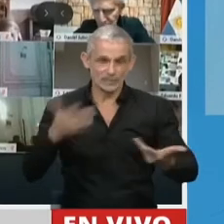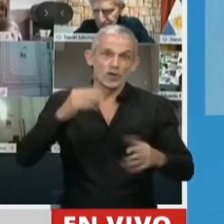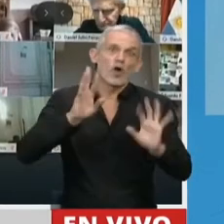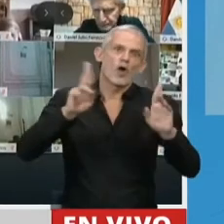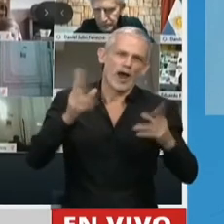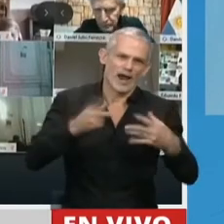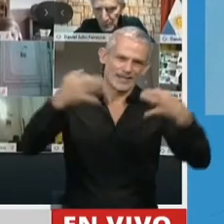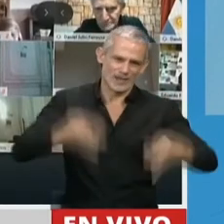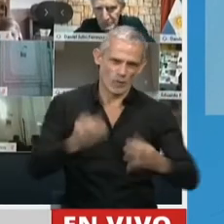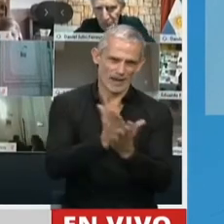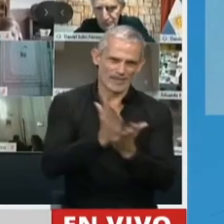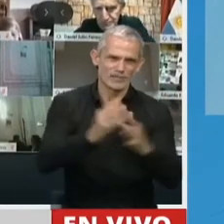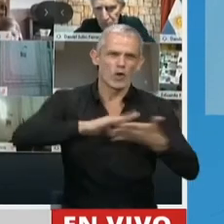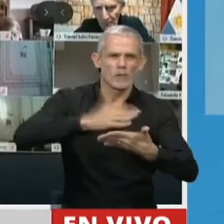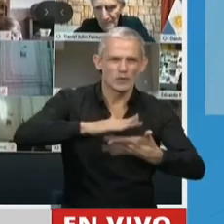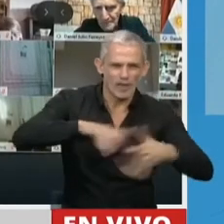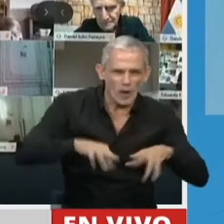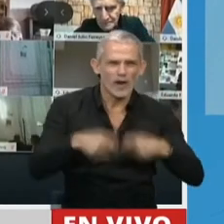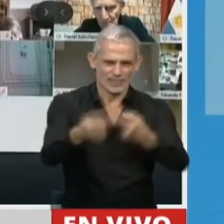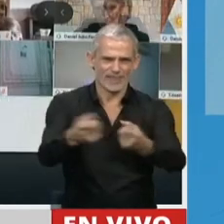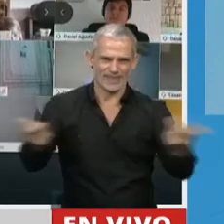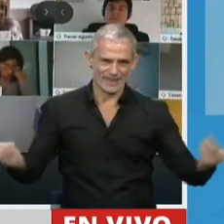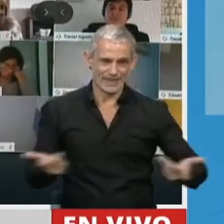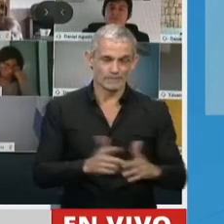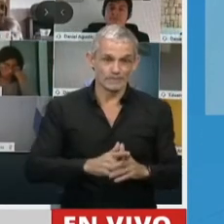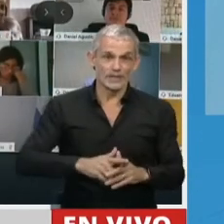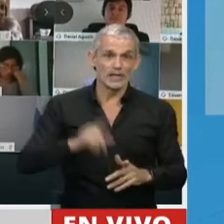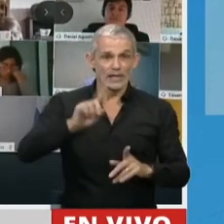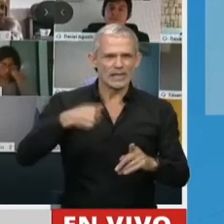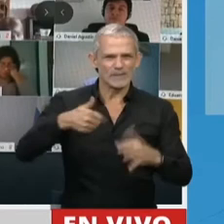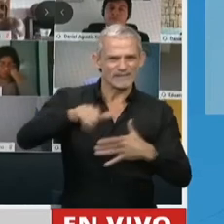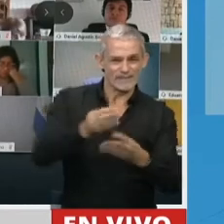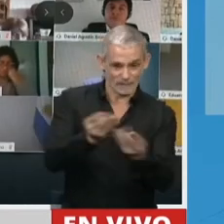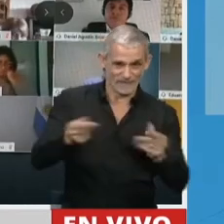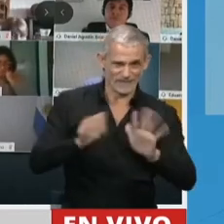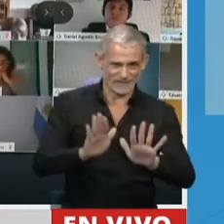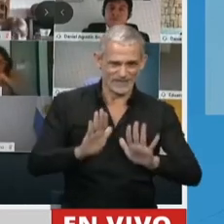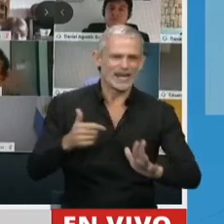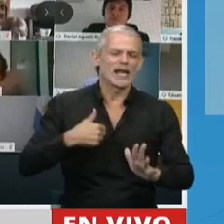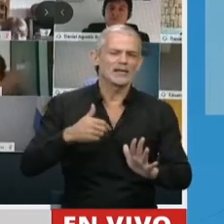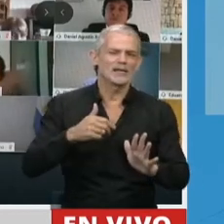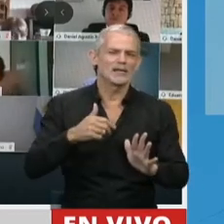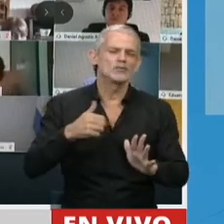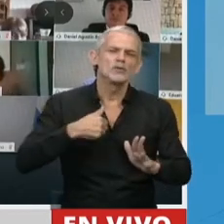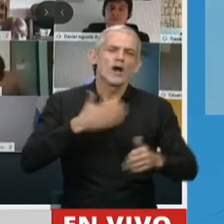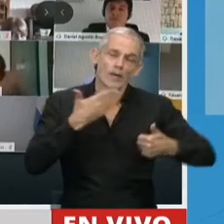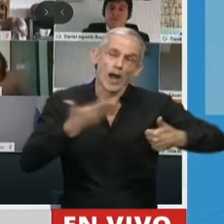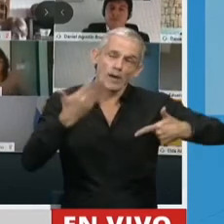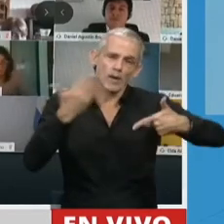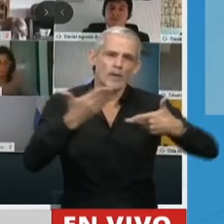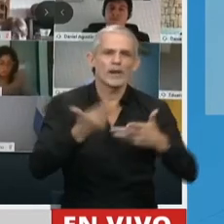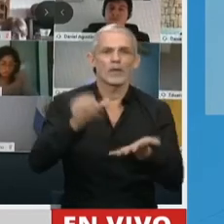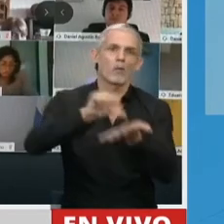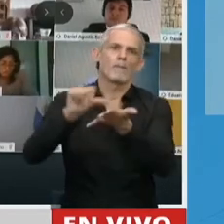efectivo al derecho. No puedo dejar de decir como cierre, permítame, porque hablamos permanentemente de un